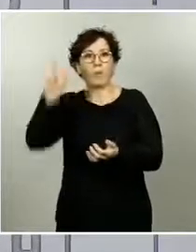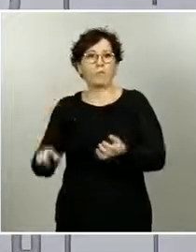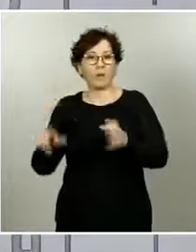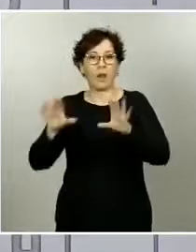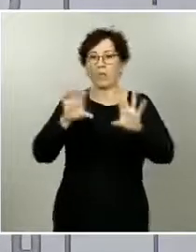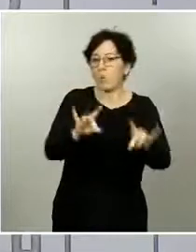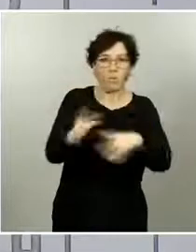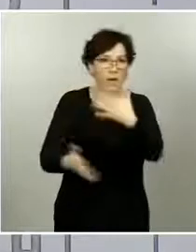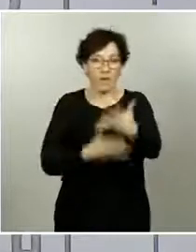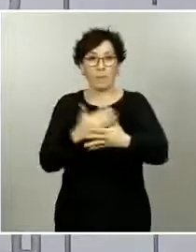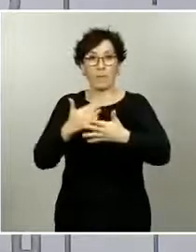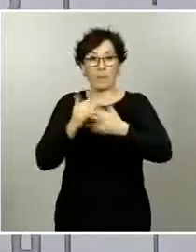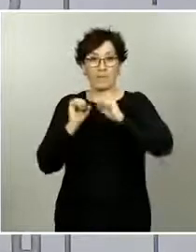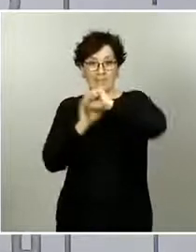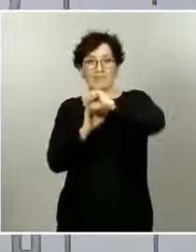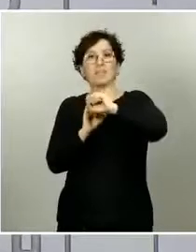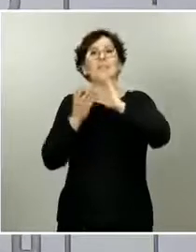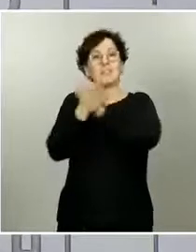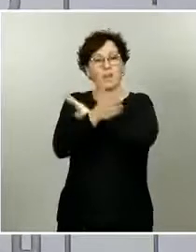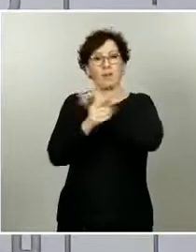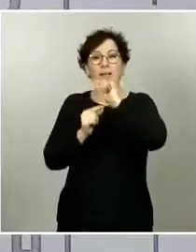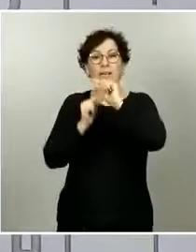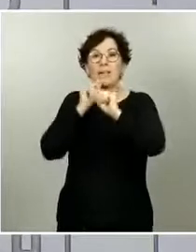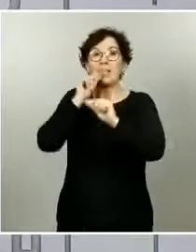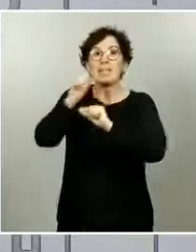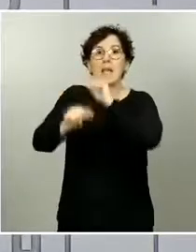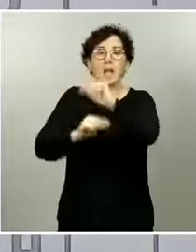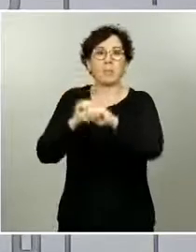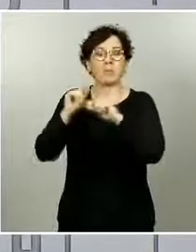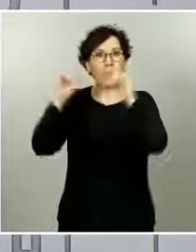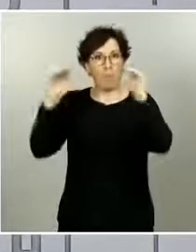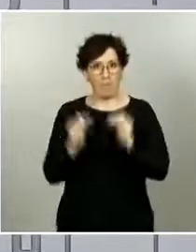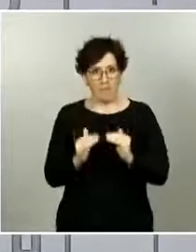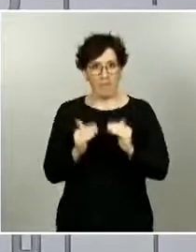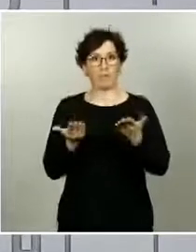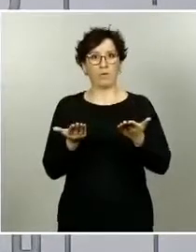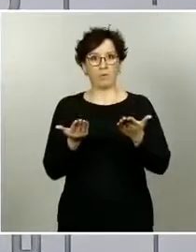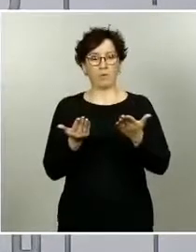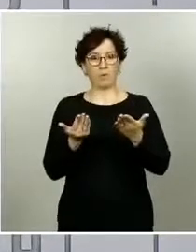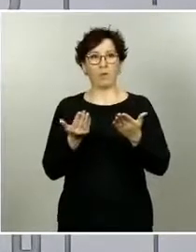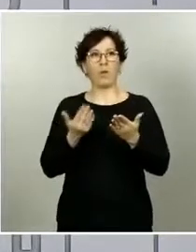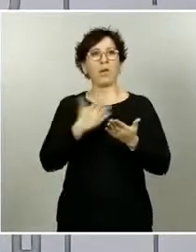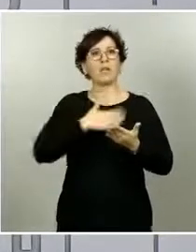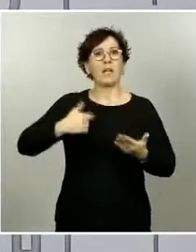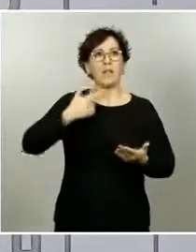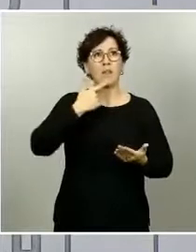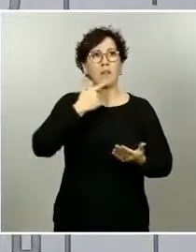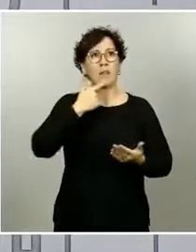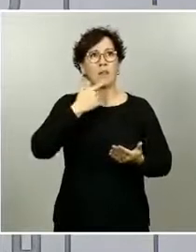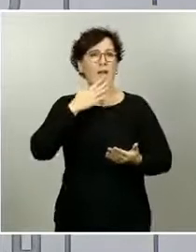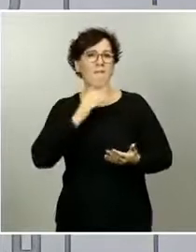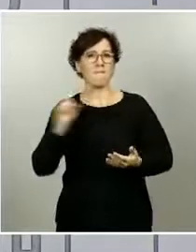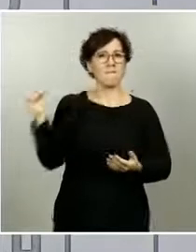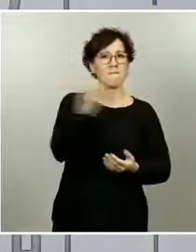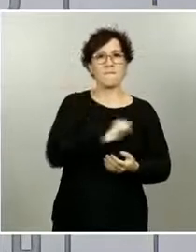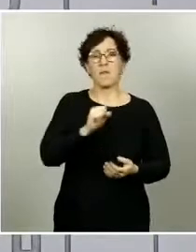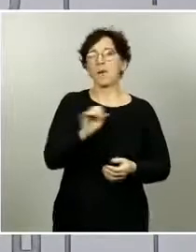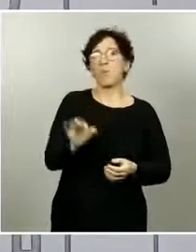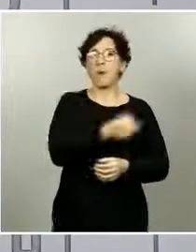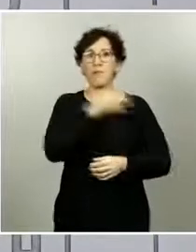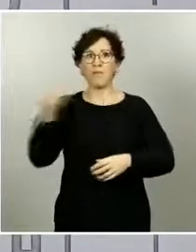con las que van a estar en contacto inmediatamente, otras personas favorecen una reducción de la transmisión.